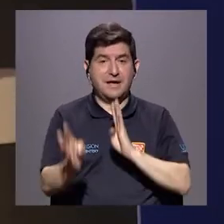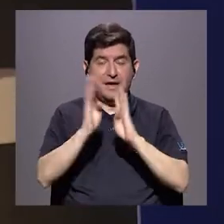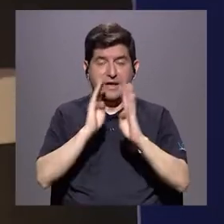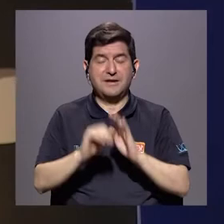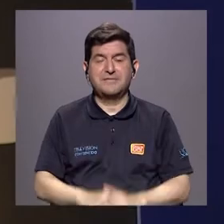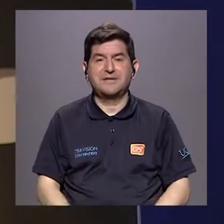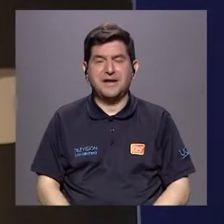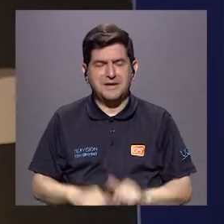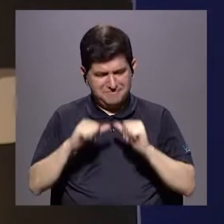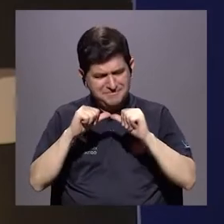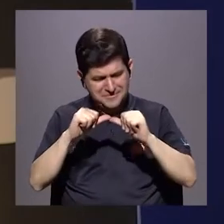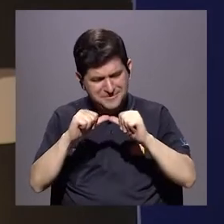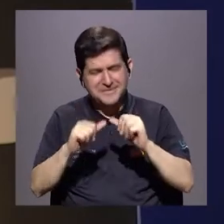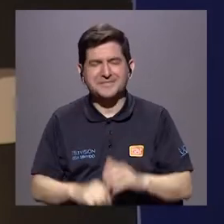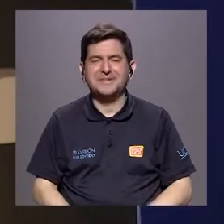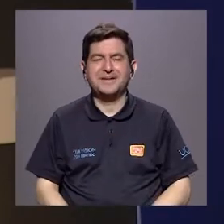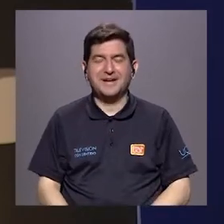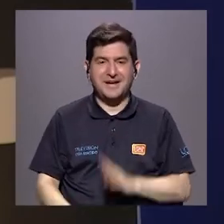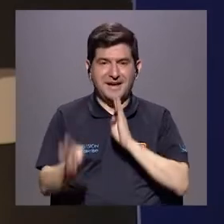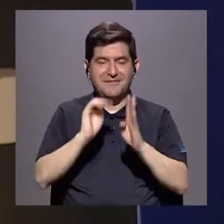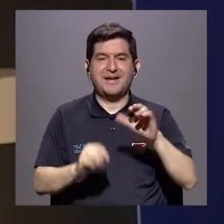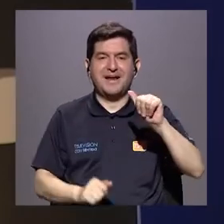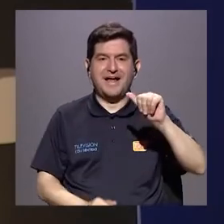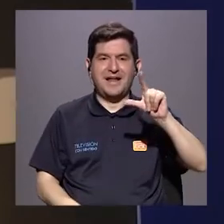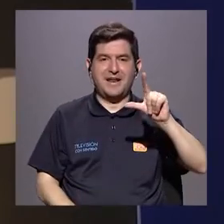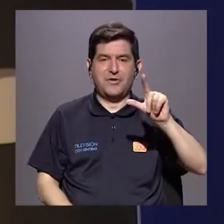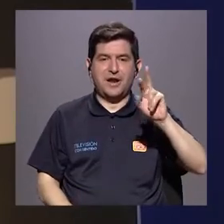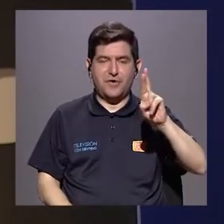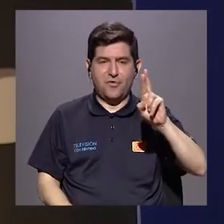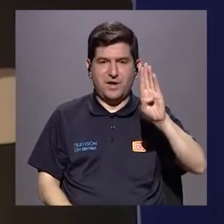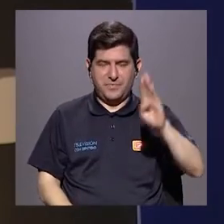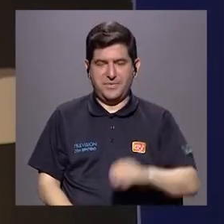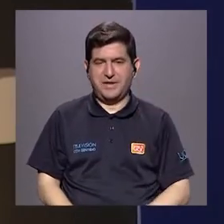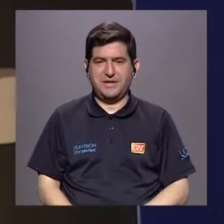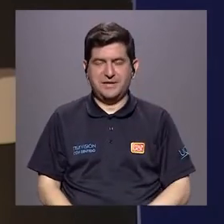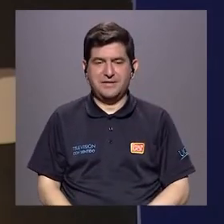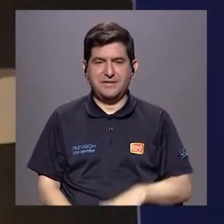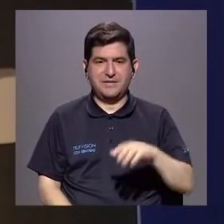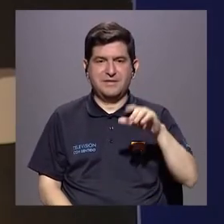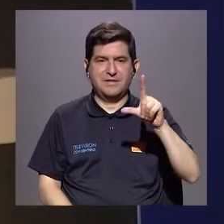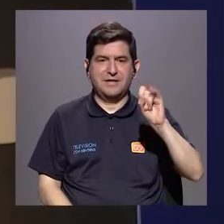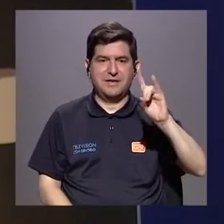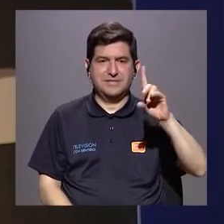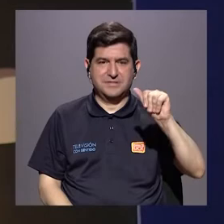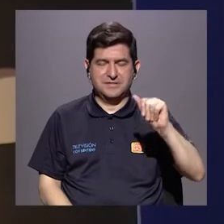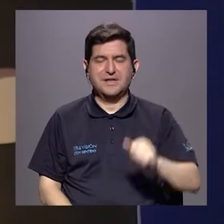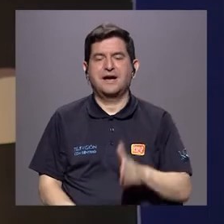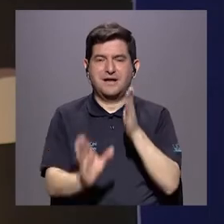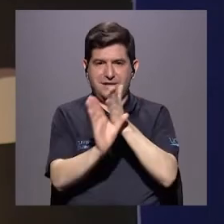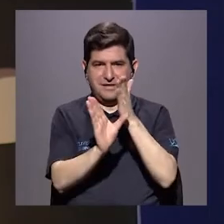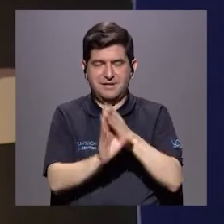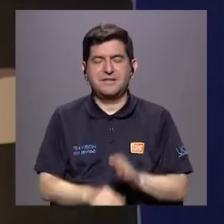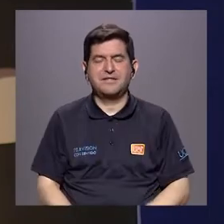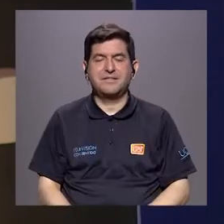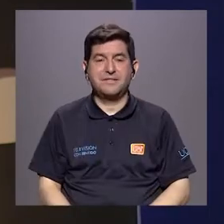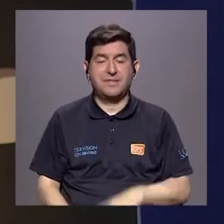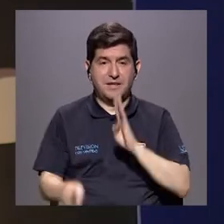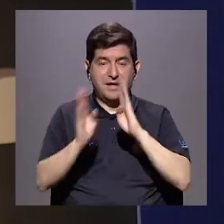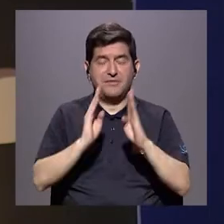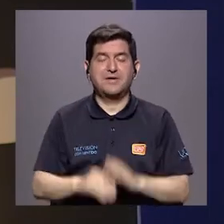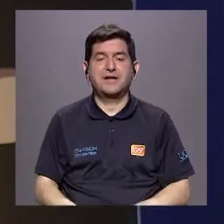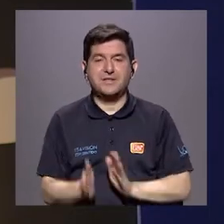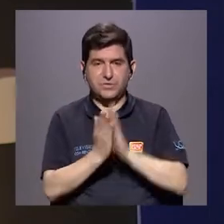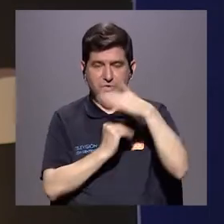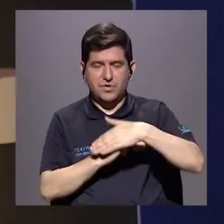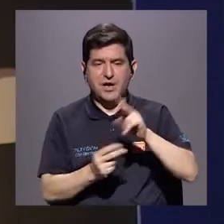conversando, no, no, adelante, estamos conversando con Ana Lorena Rojas Bredi, quien es licenciada en psicología, y estamos conversando sobre abuso